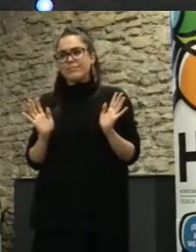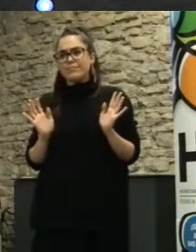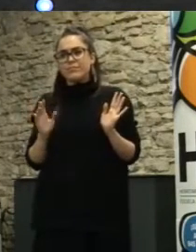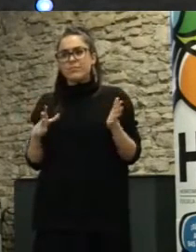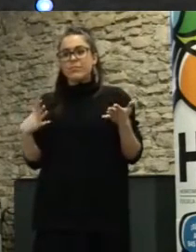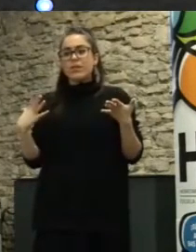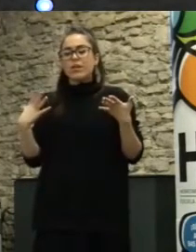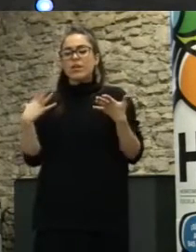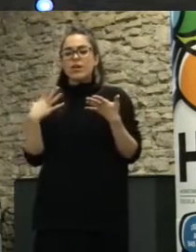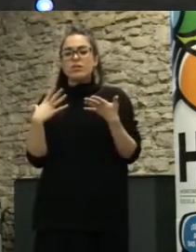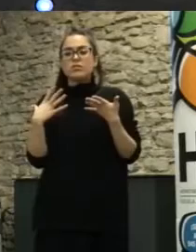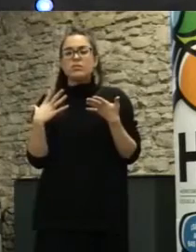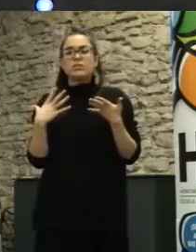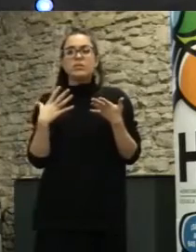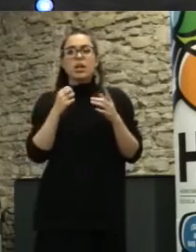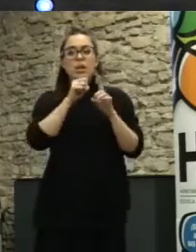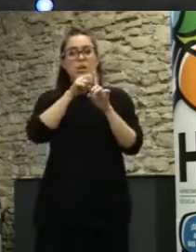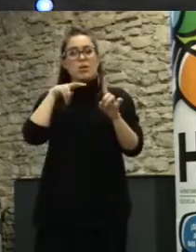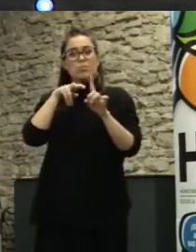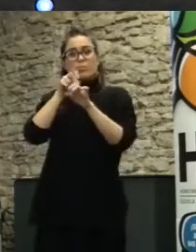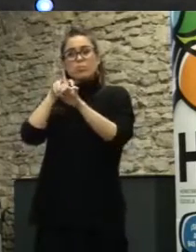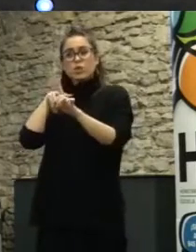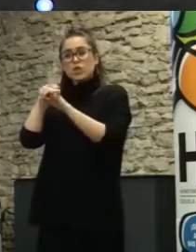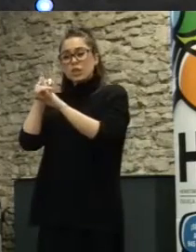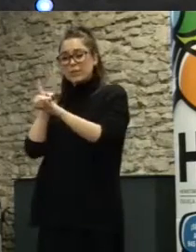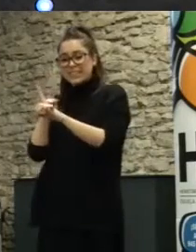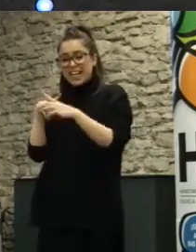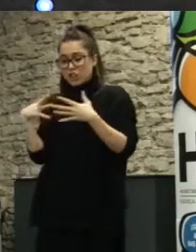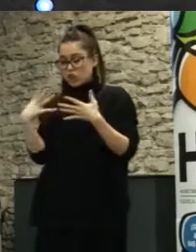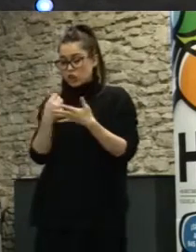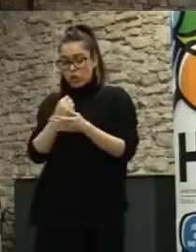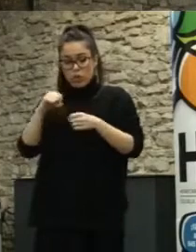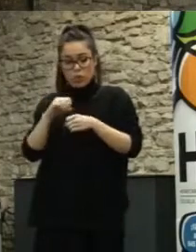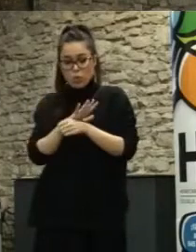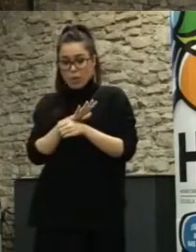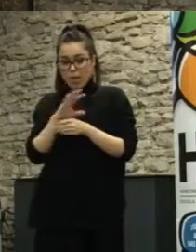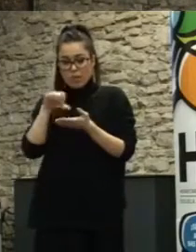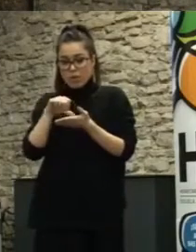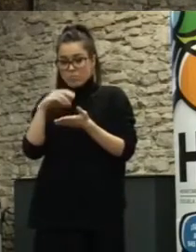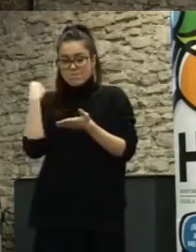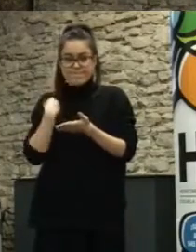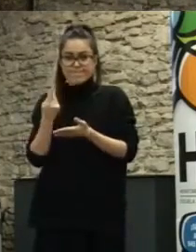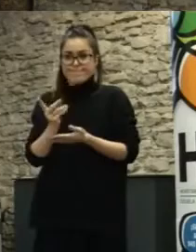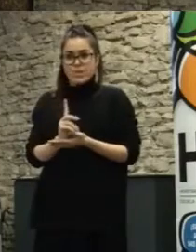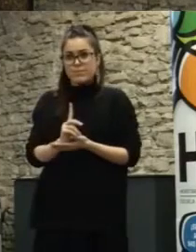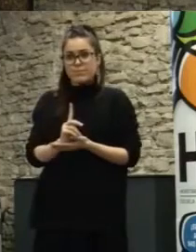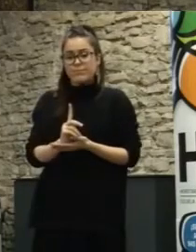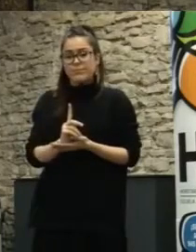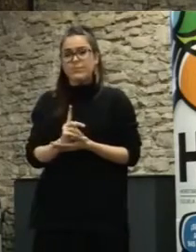diferentes visiones que hay sobre una problemática en una ciudad. Por eso hay procesos,